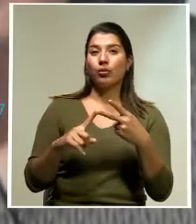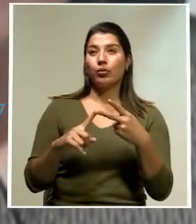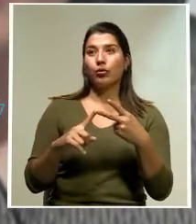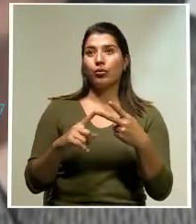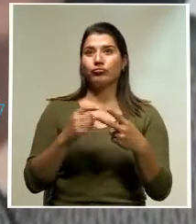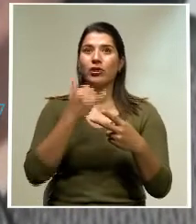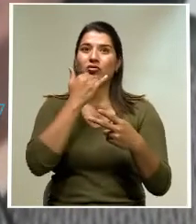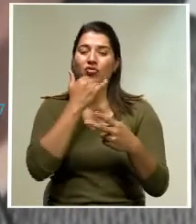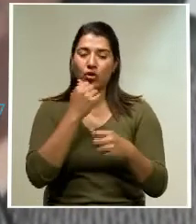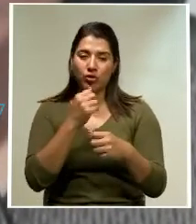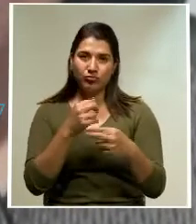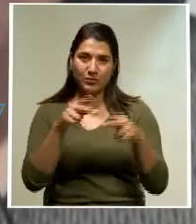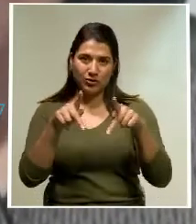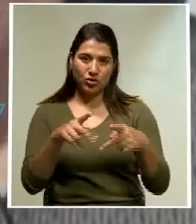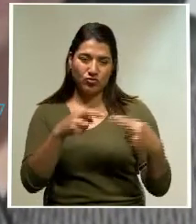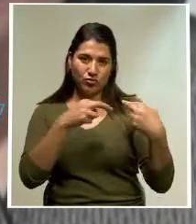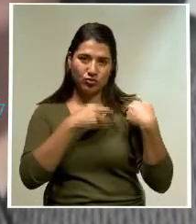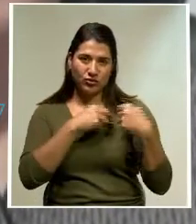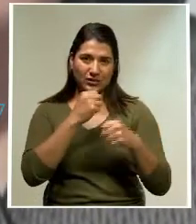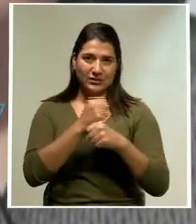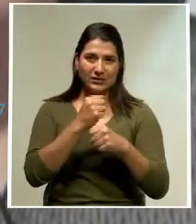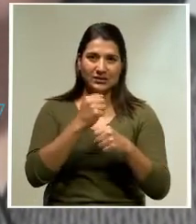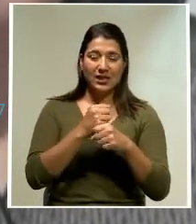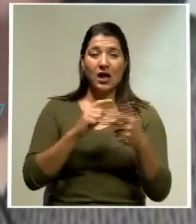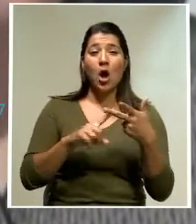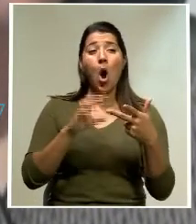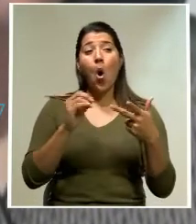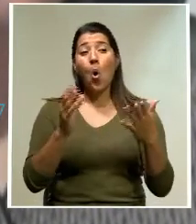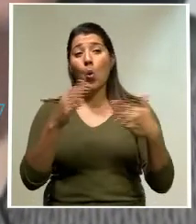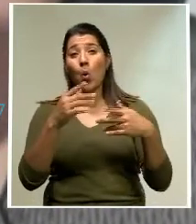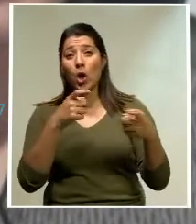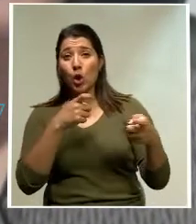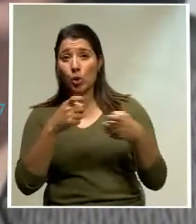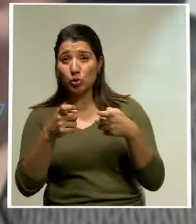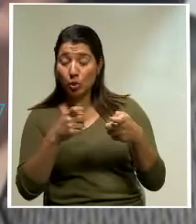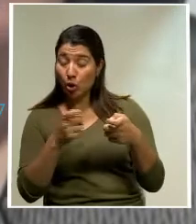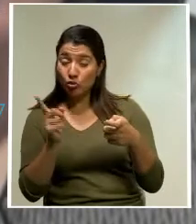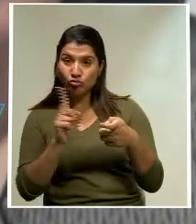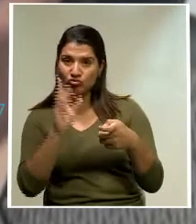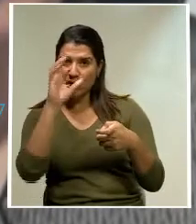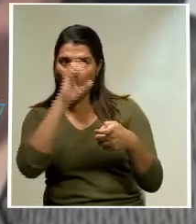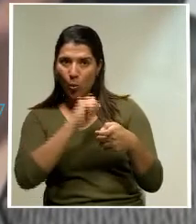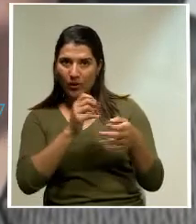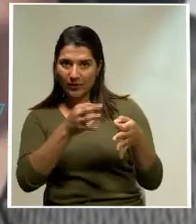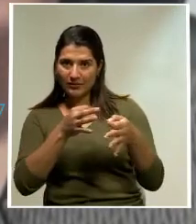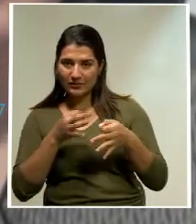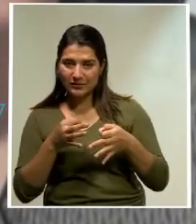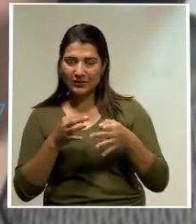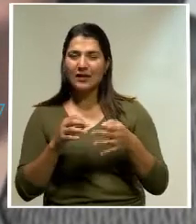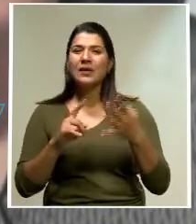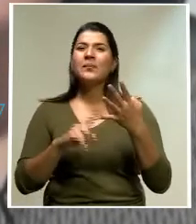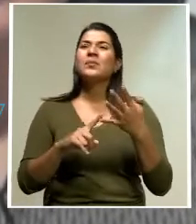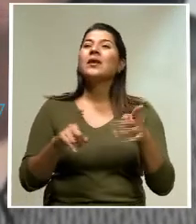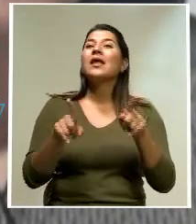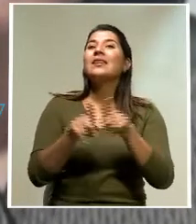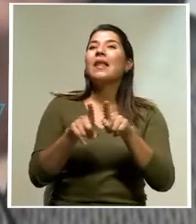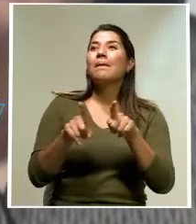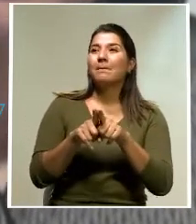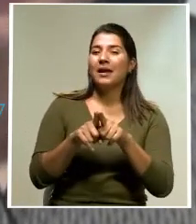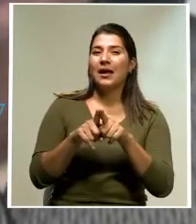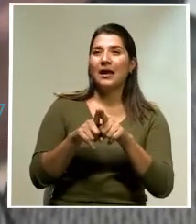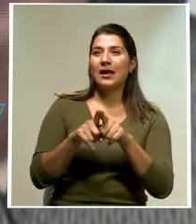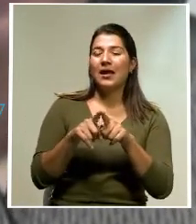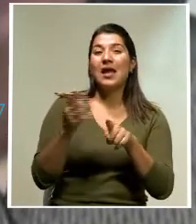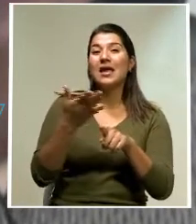falencias en lo que es el seguimiento y el control de los atrasos. Otra parte importante ahí tiene que ver con el tema de los aprendizajes. Cada vez que